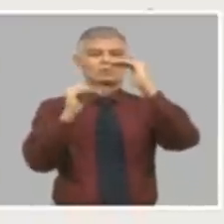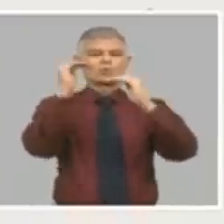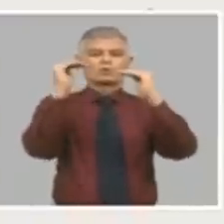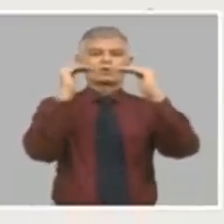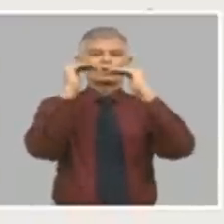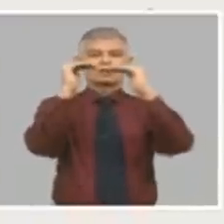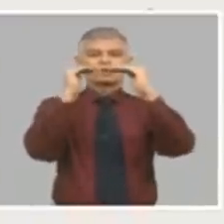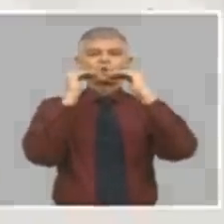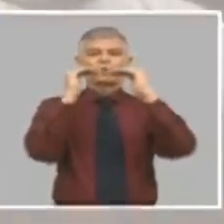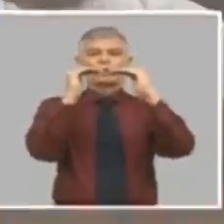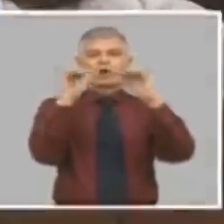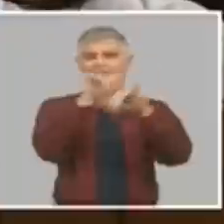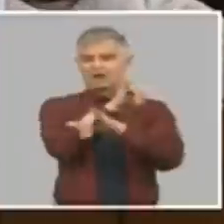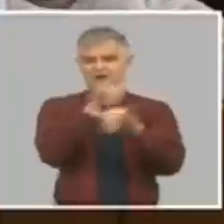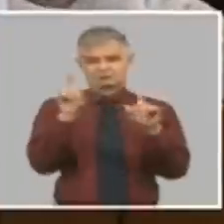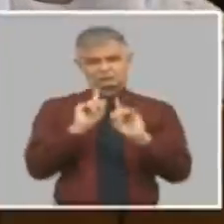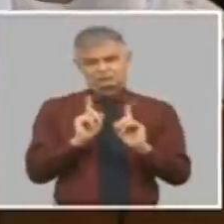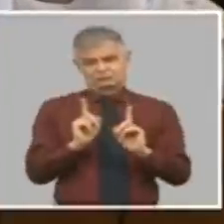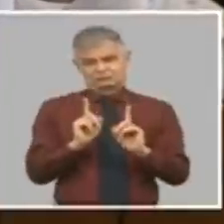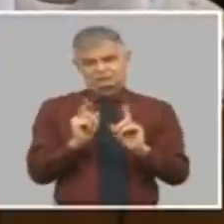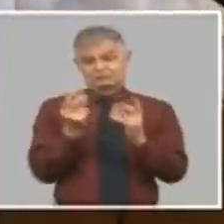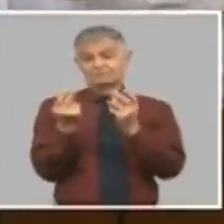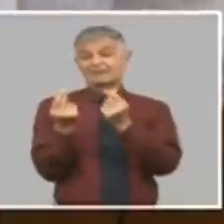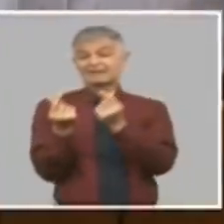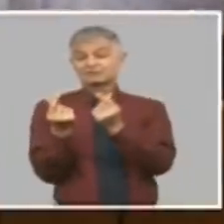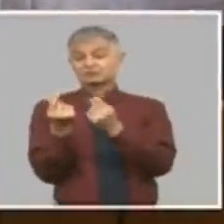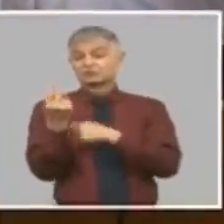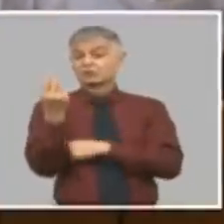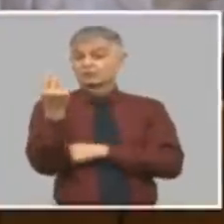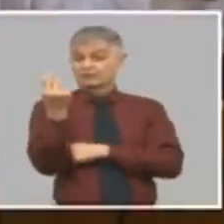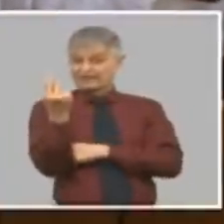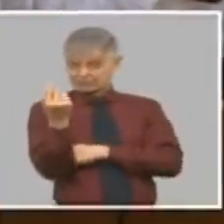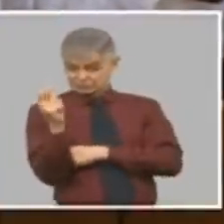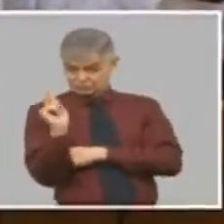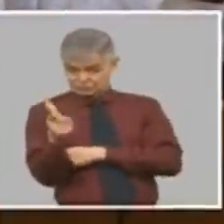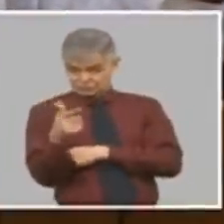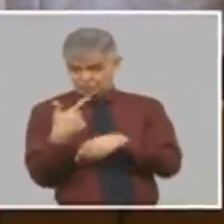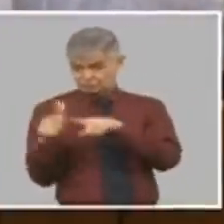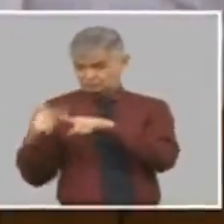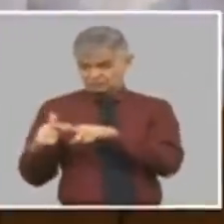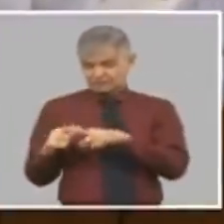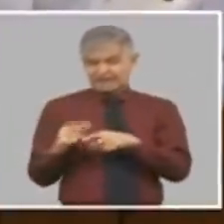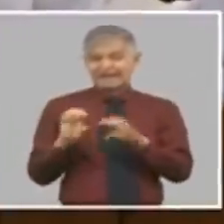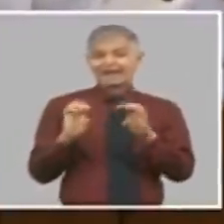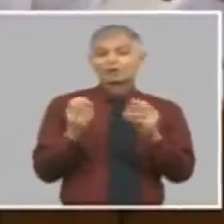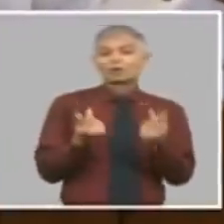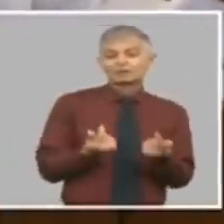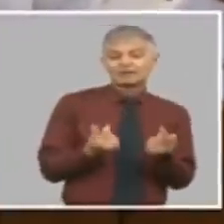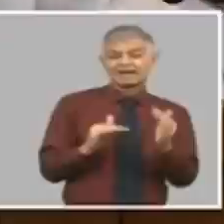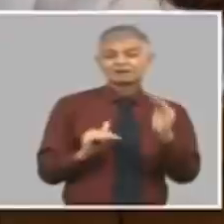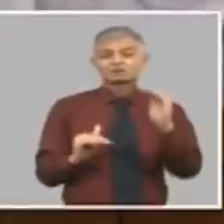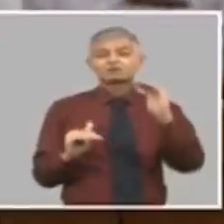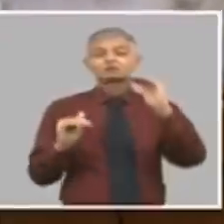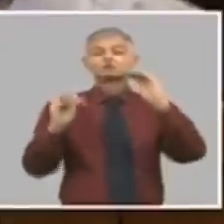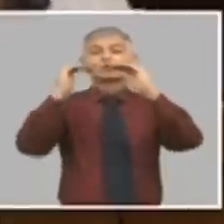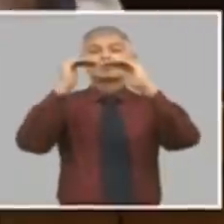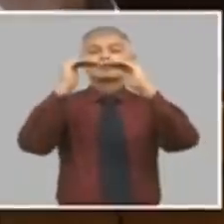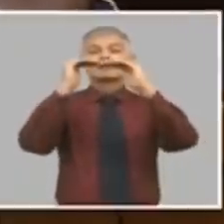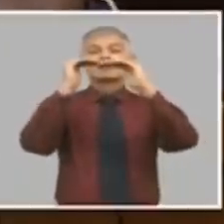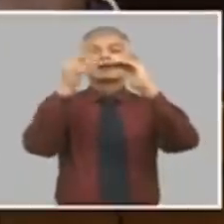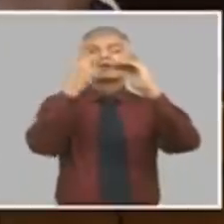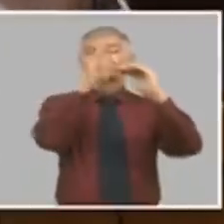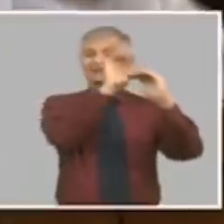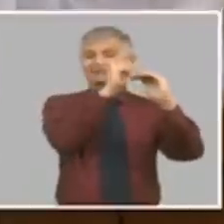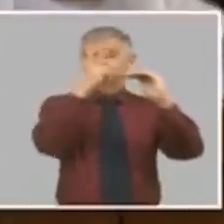si los precios de la economía suben hasta veinte se quedó igual y si los